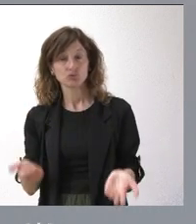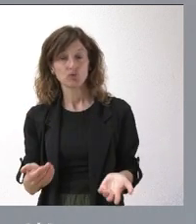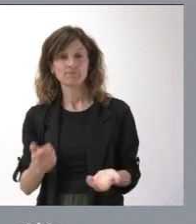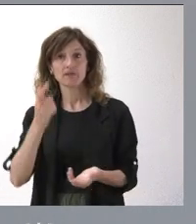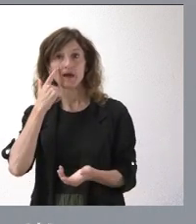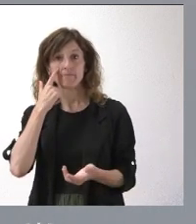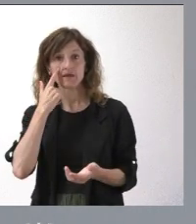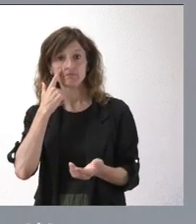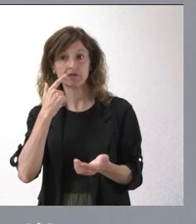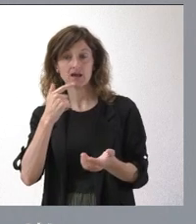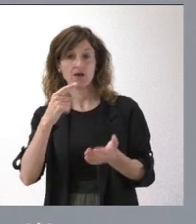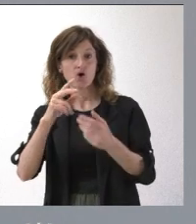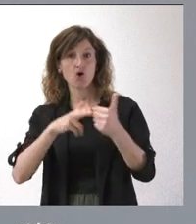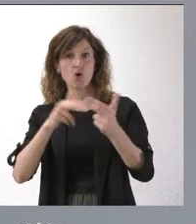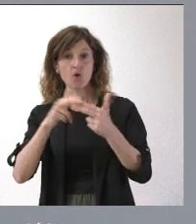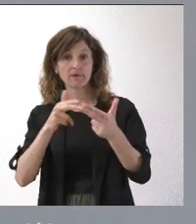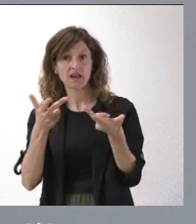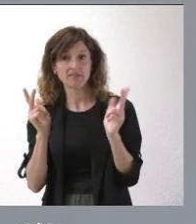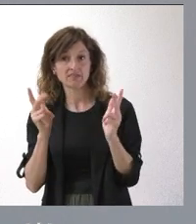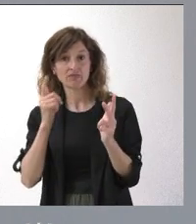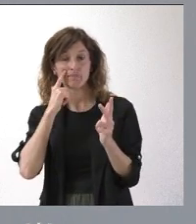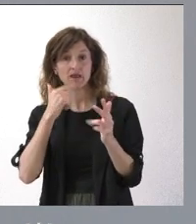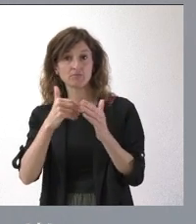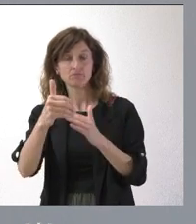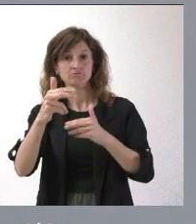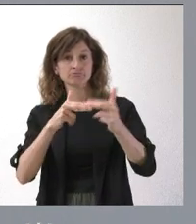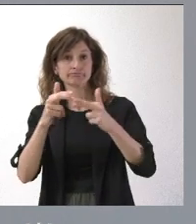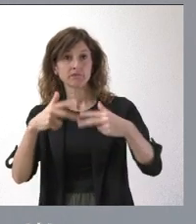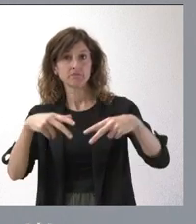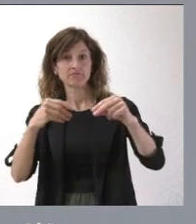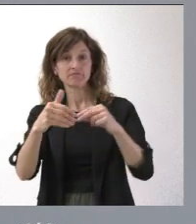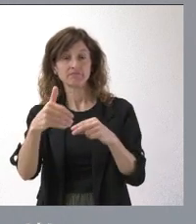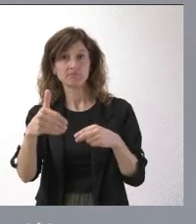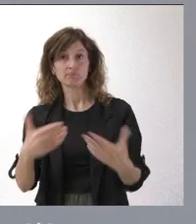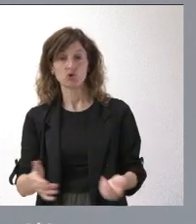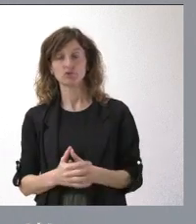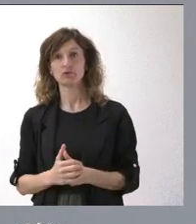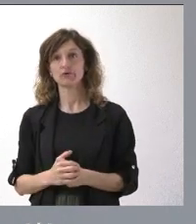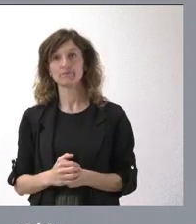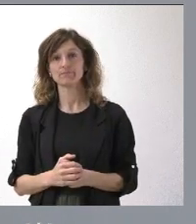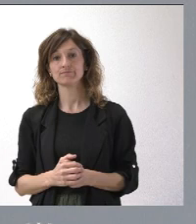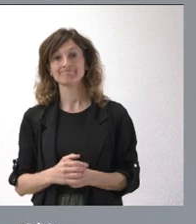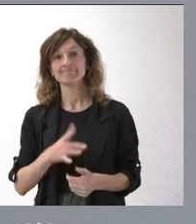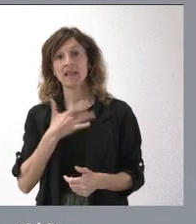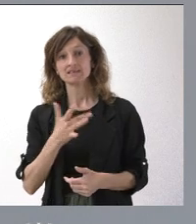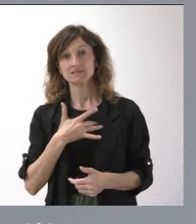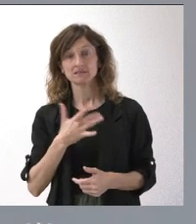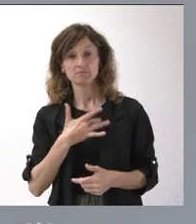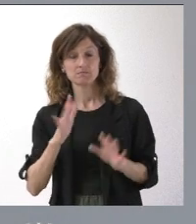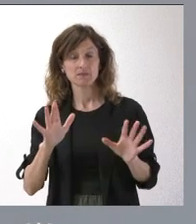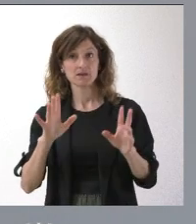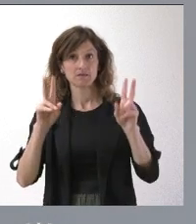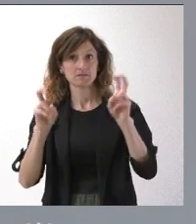a la licitación del resto de la obra para que pueda ser culminado sin más dilaciones. Es verdad que, por desgracia, esta